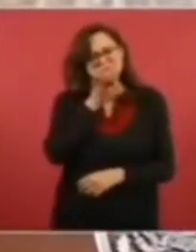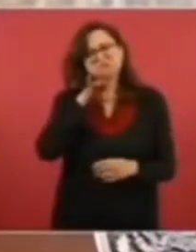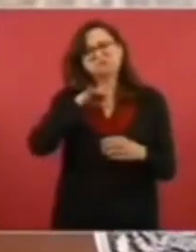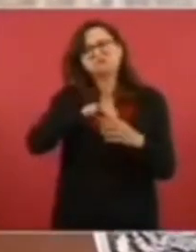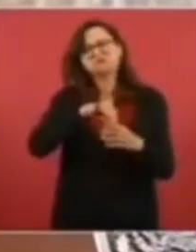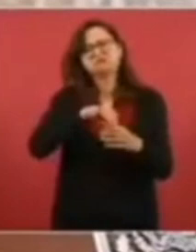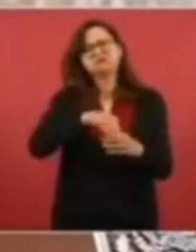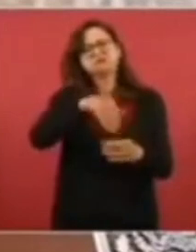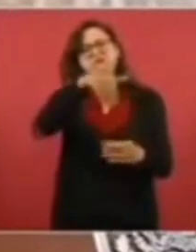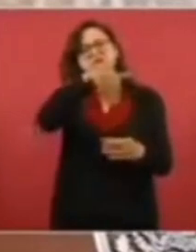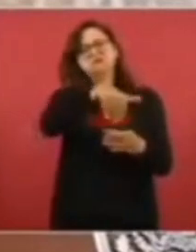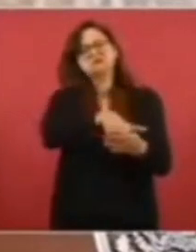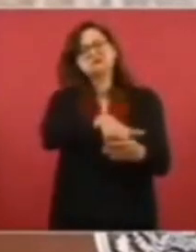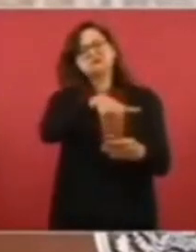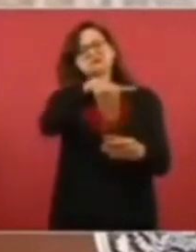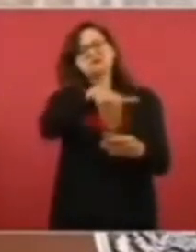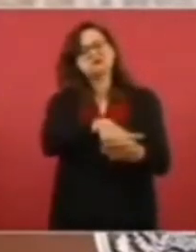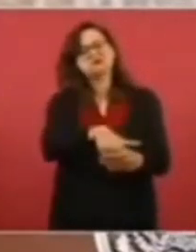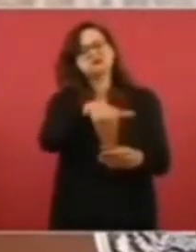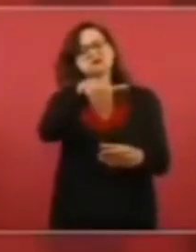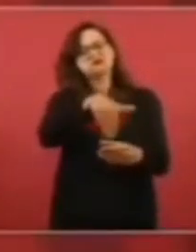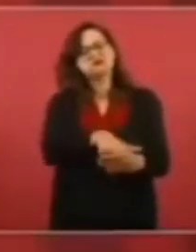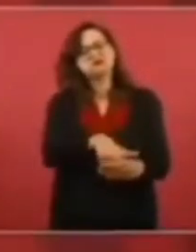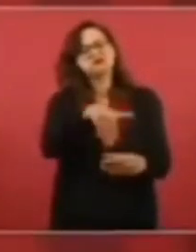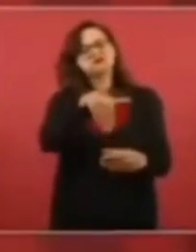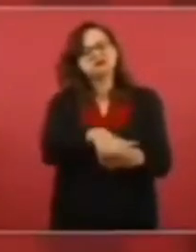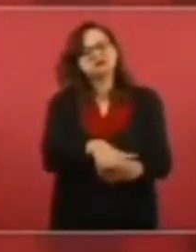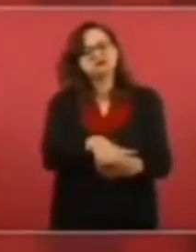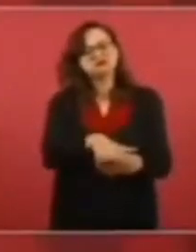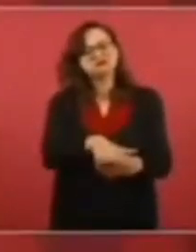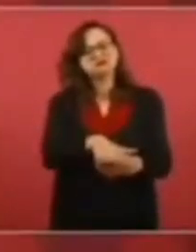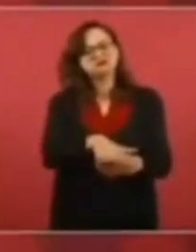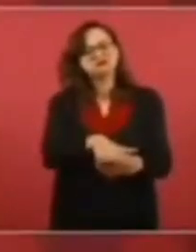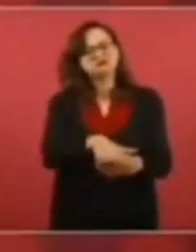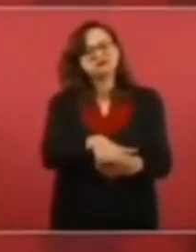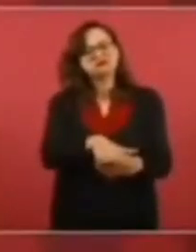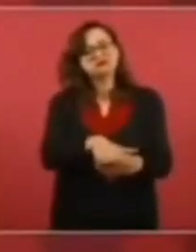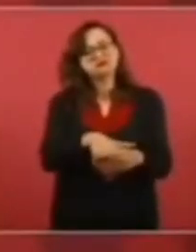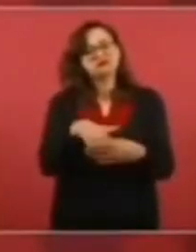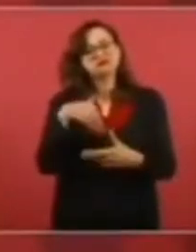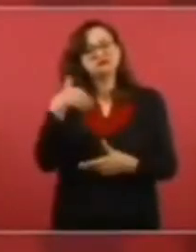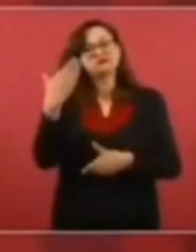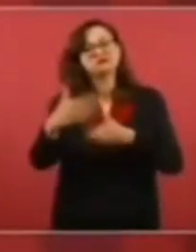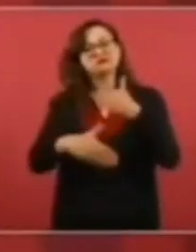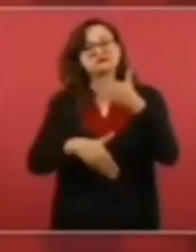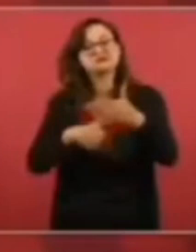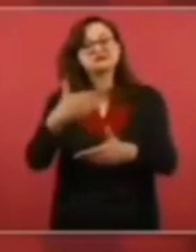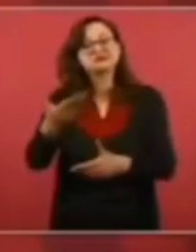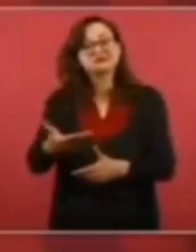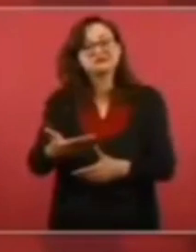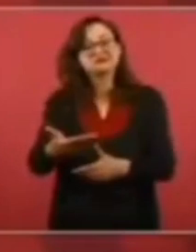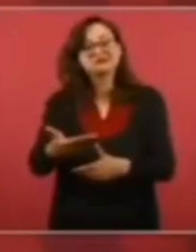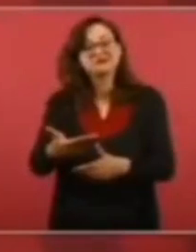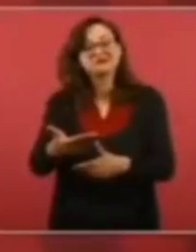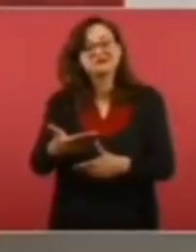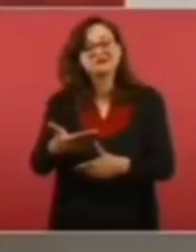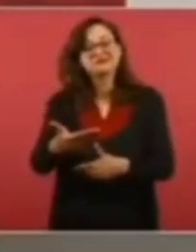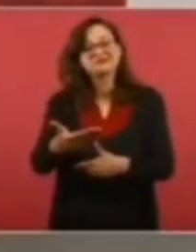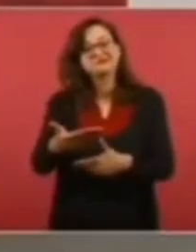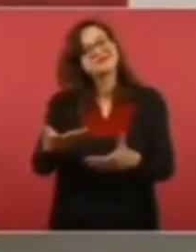para que continúe la misma política que se inició cuando Evo.